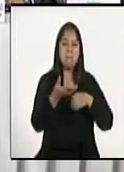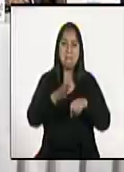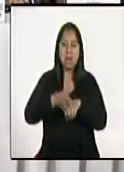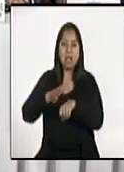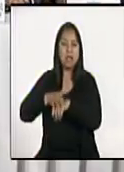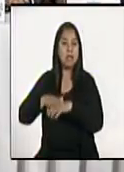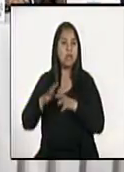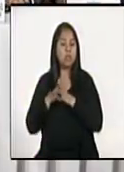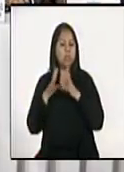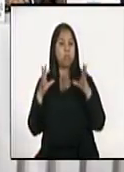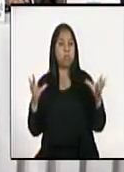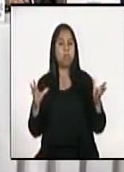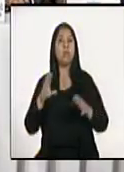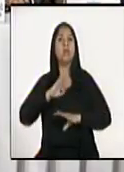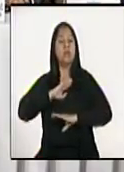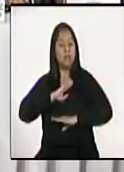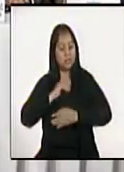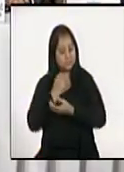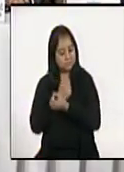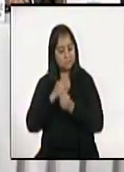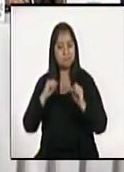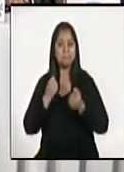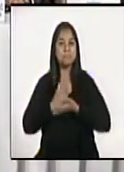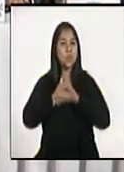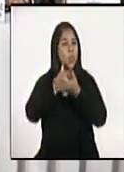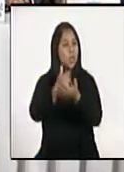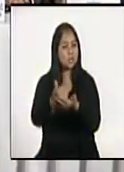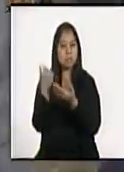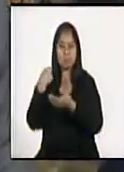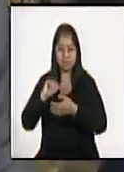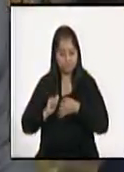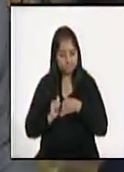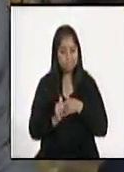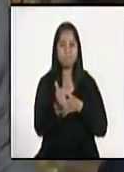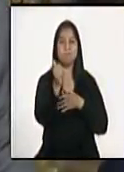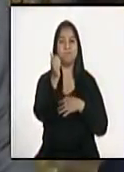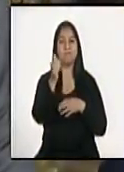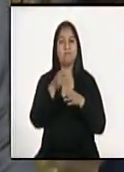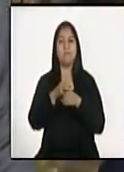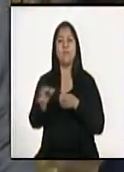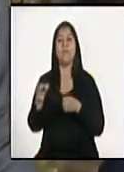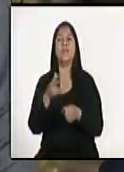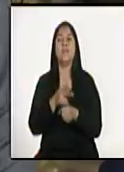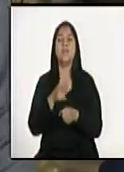su cuota de sacrificio para salir adelante como pueblo de Guatemala.